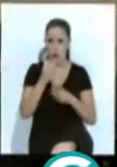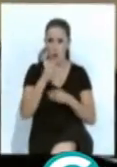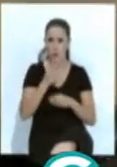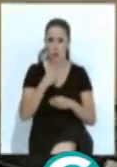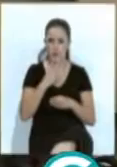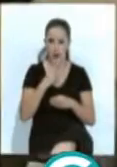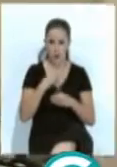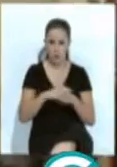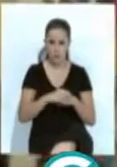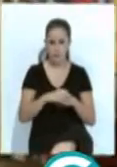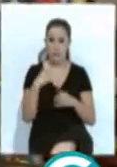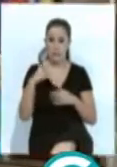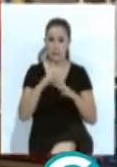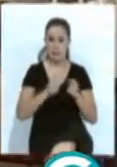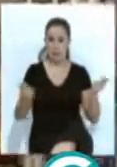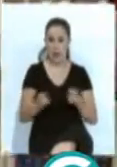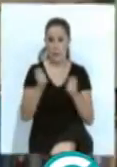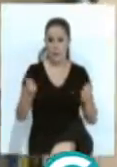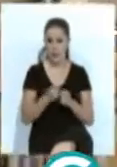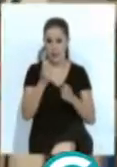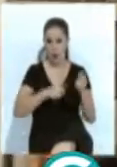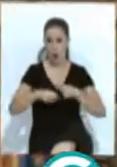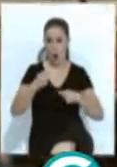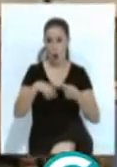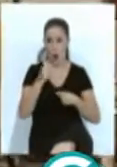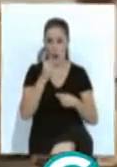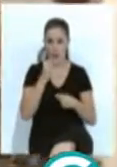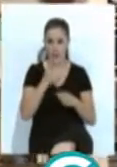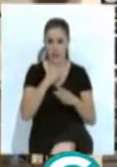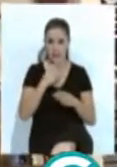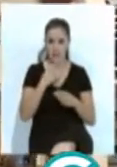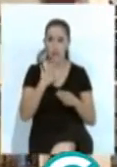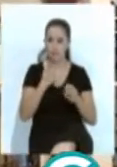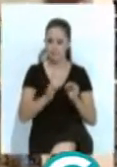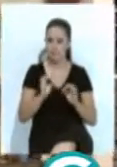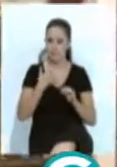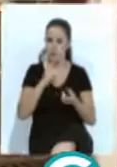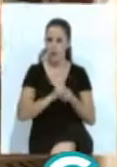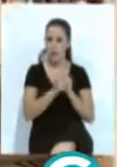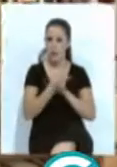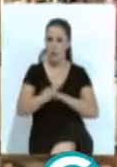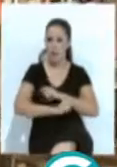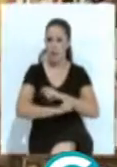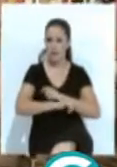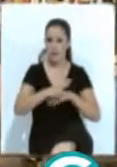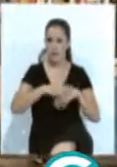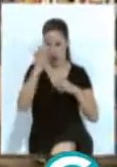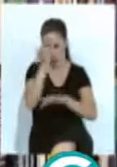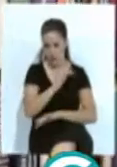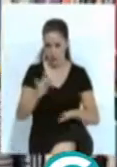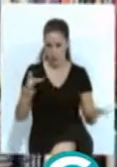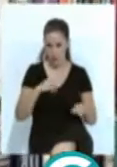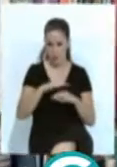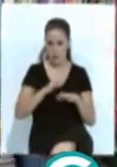tabaco. Las campañas comerciales de las tabaqueras siguen siendo efectivas y es necesario cambiar las estrategias de concienciación